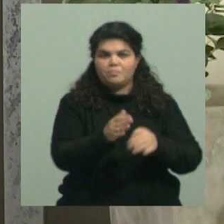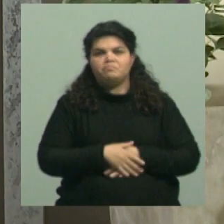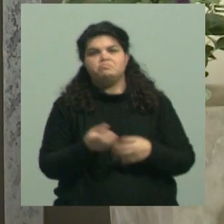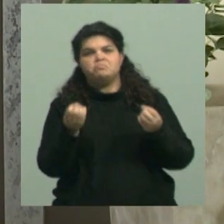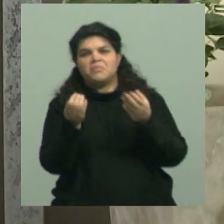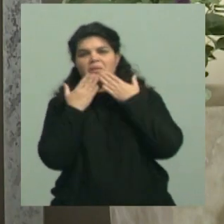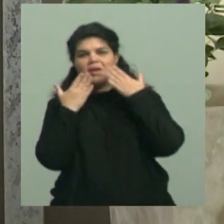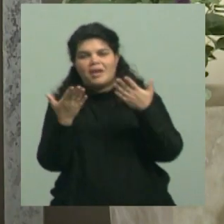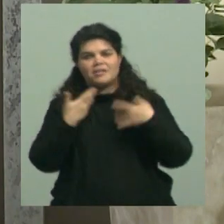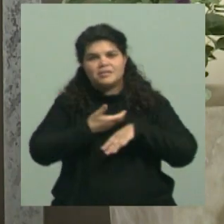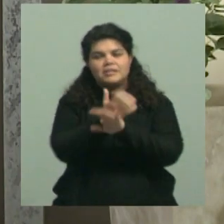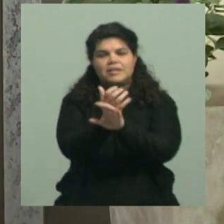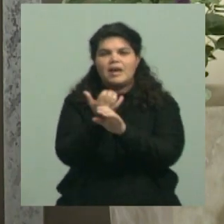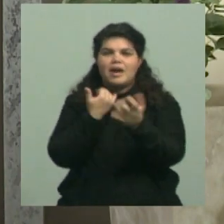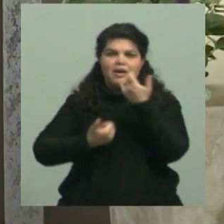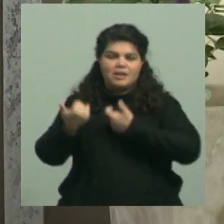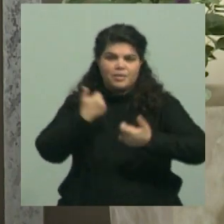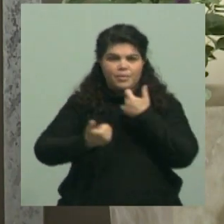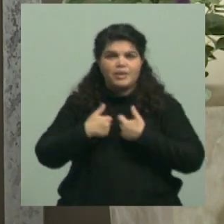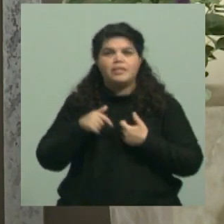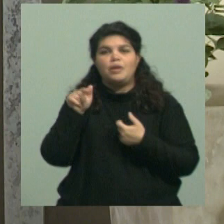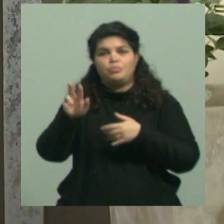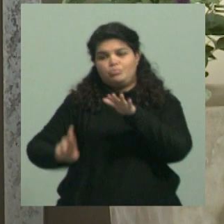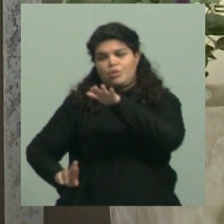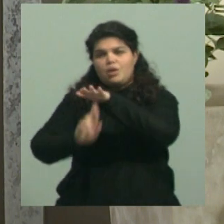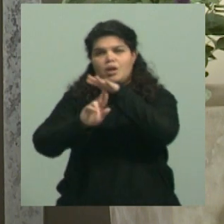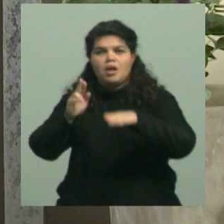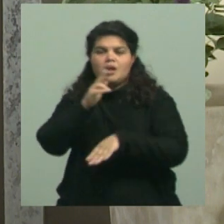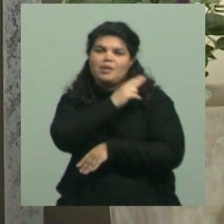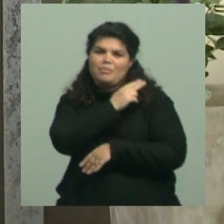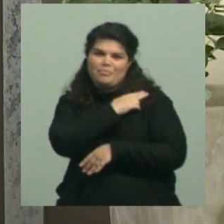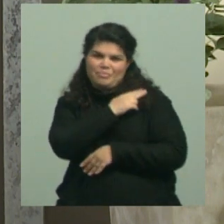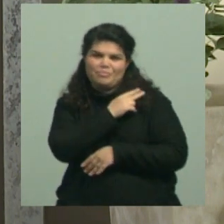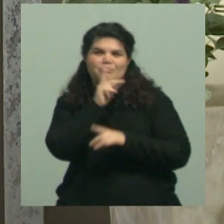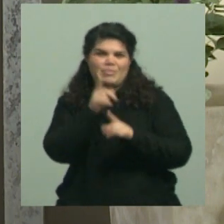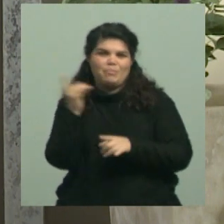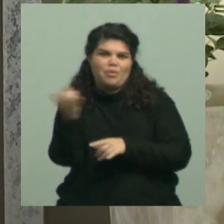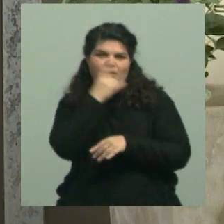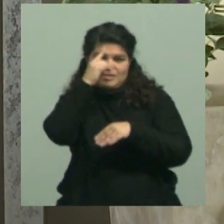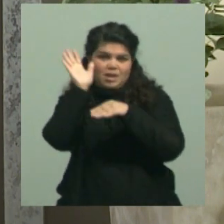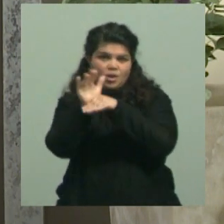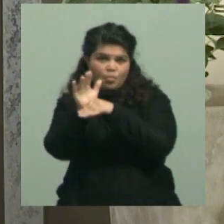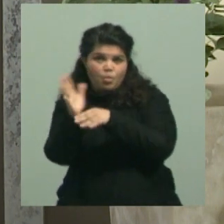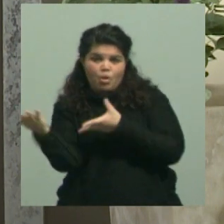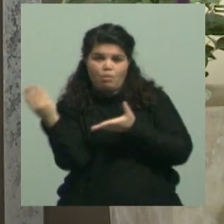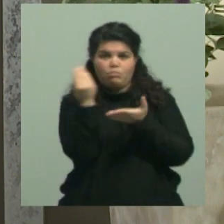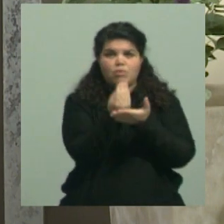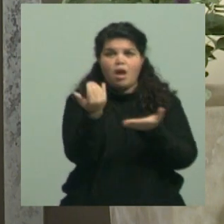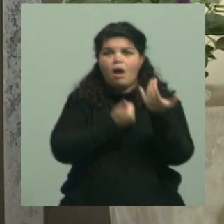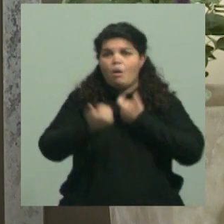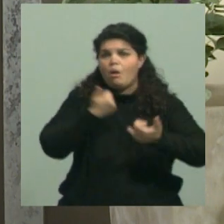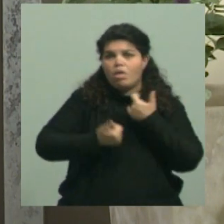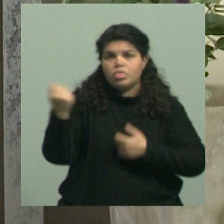con nosotros. Por supuesto que queríamos la palabra de usted con autoridad de la Universidad Nacional de Cuyo frente a este panorama que